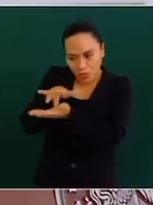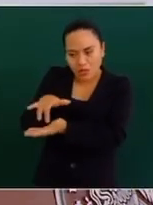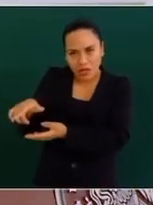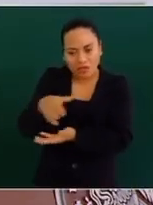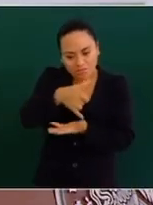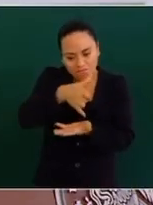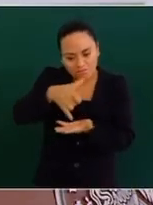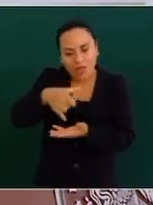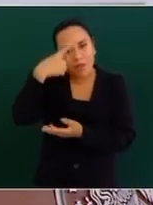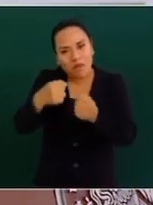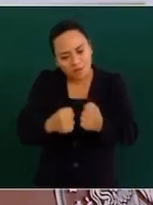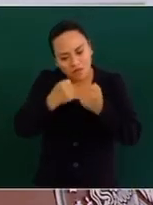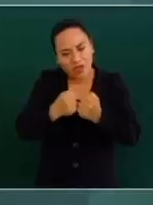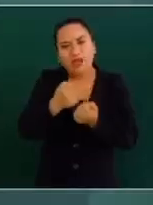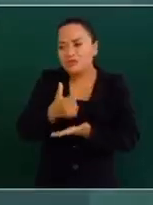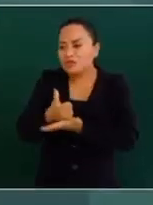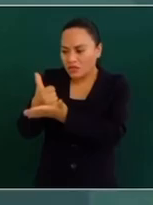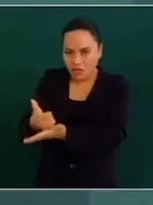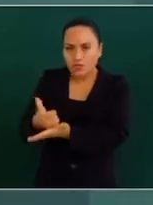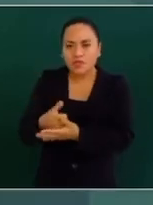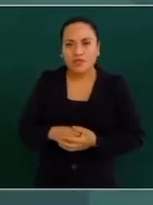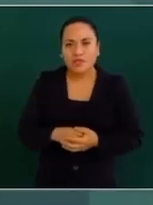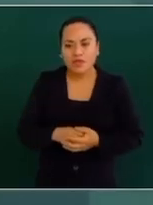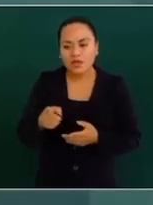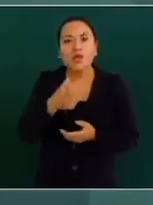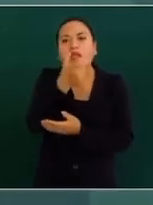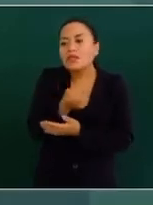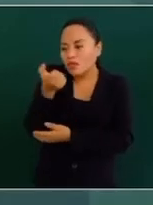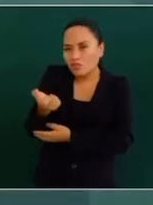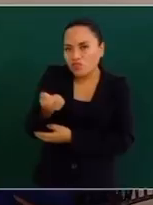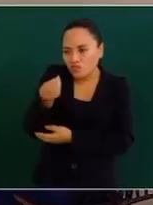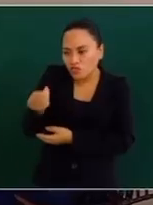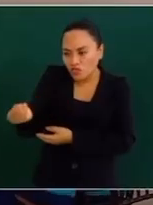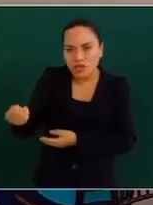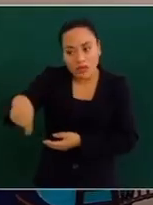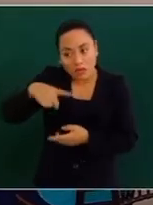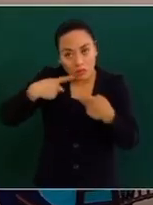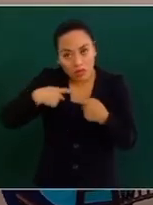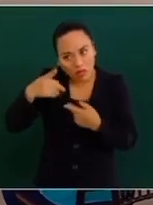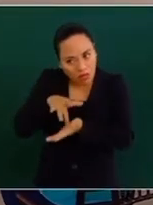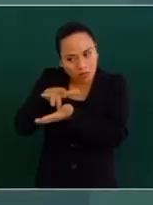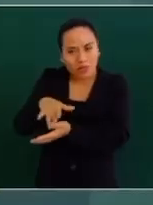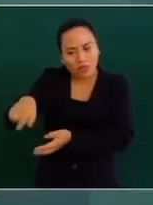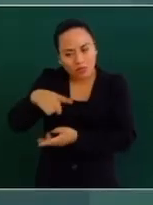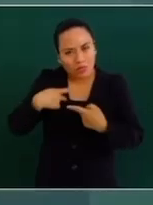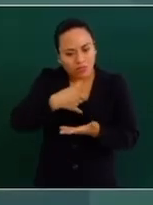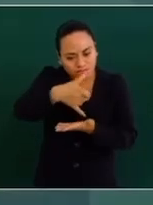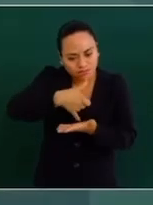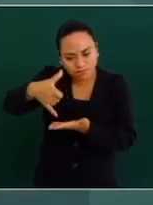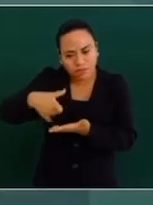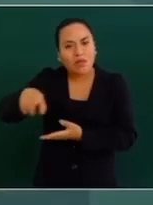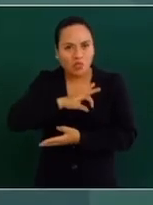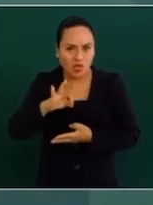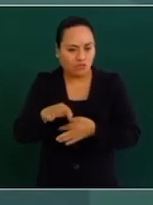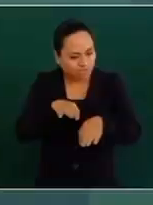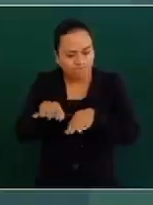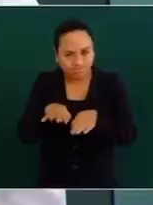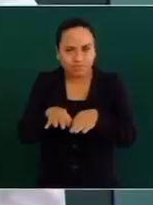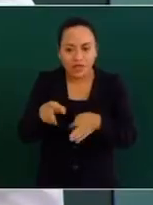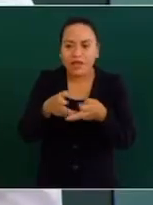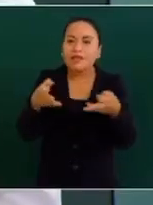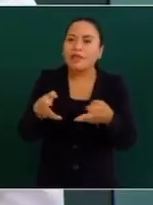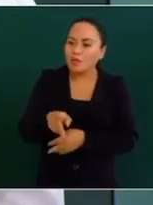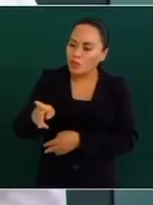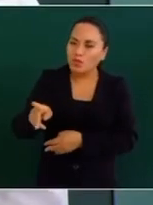todas sus afectaciones, y se les esté ayudando con un jornal para trabajar en su propia tierra, sea tierra